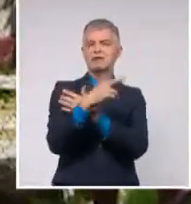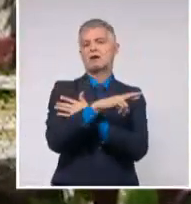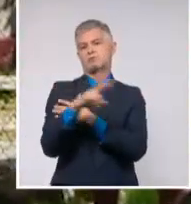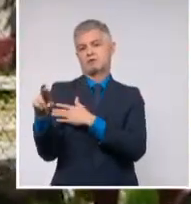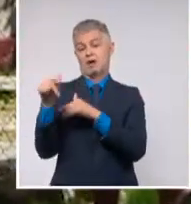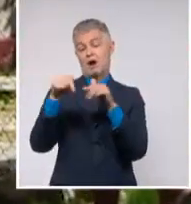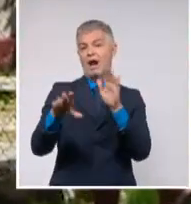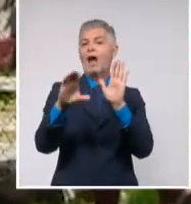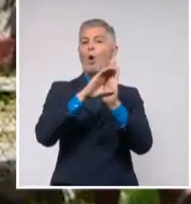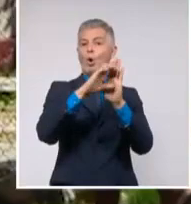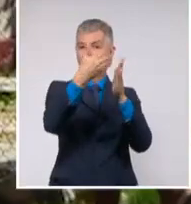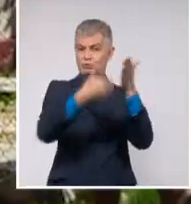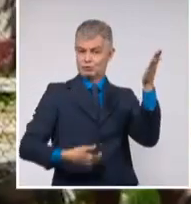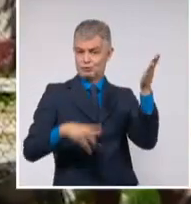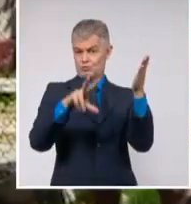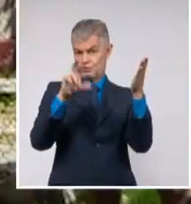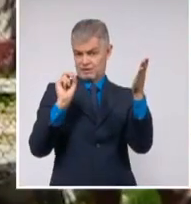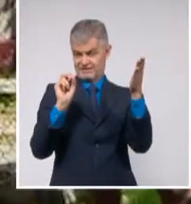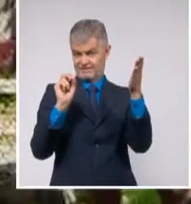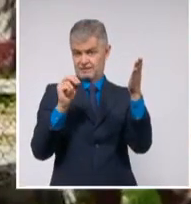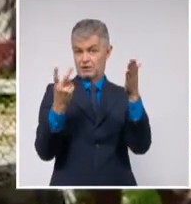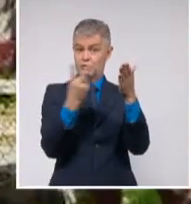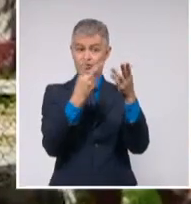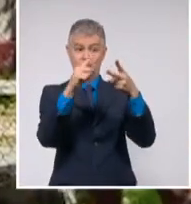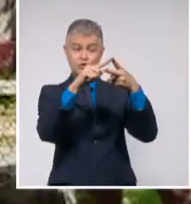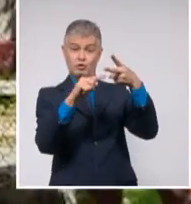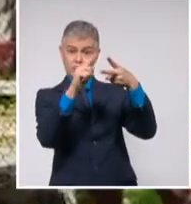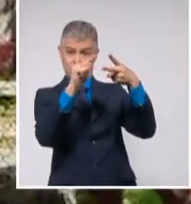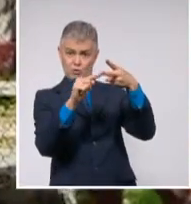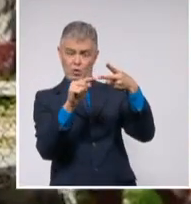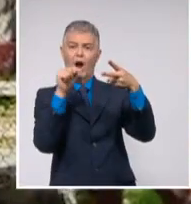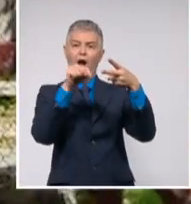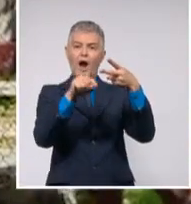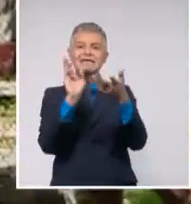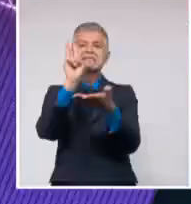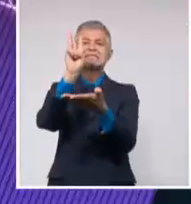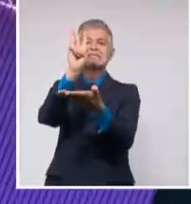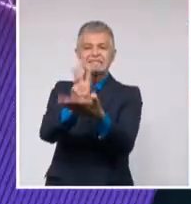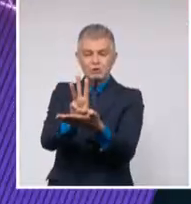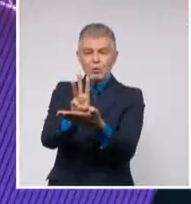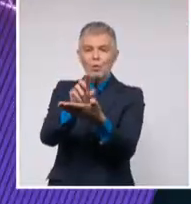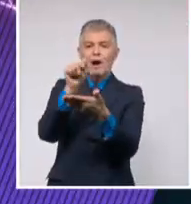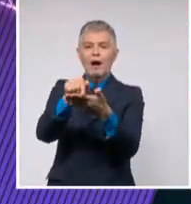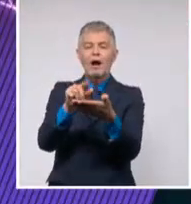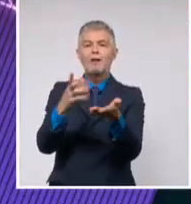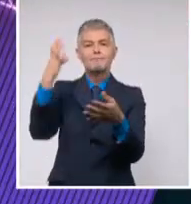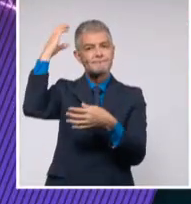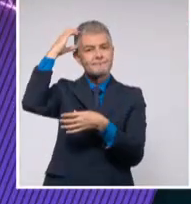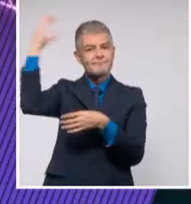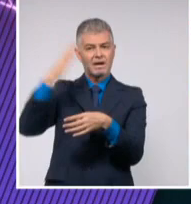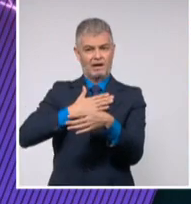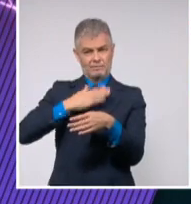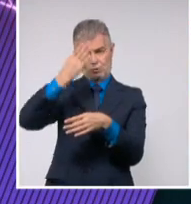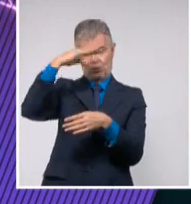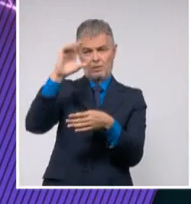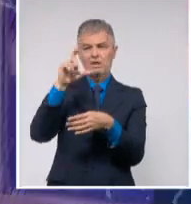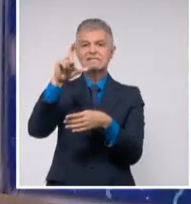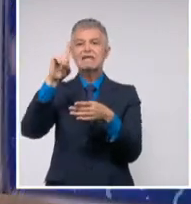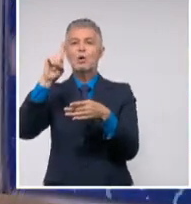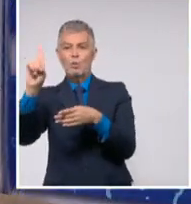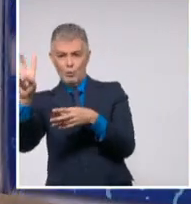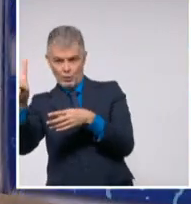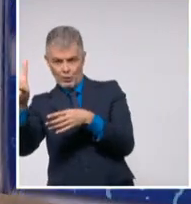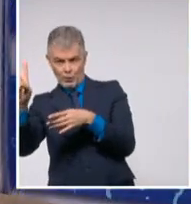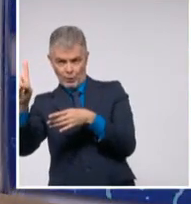Constitución. Ambos textos se publicarán en el sitio web parlamentocubano.cu y se consignarán las cuentas de correo